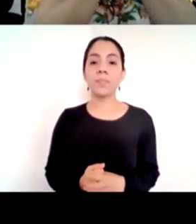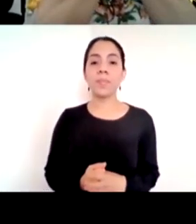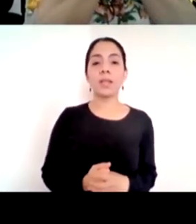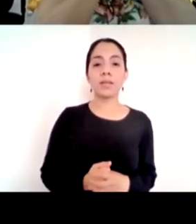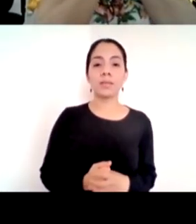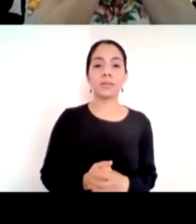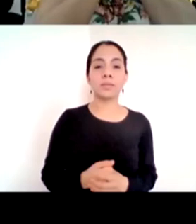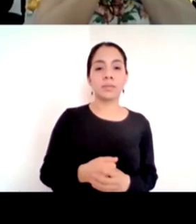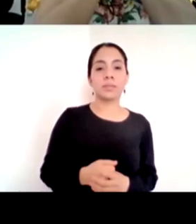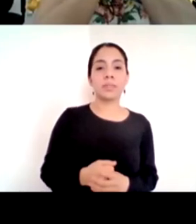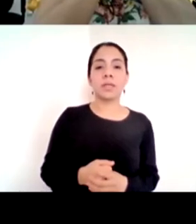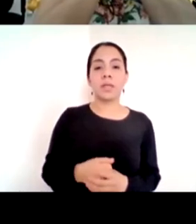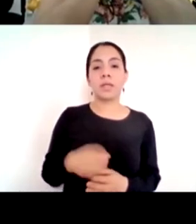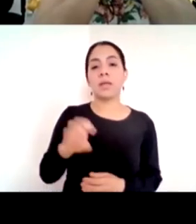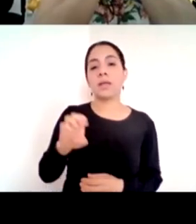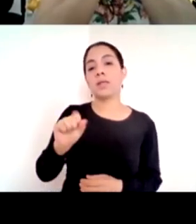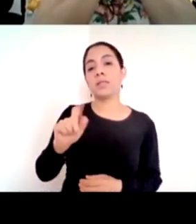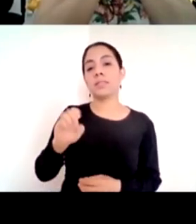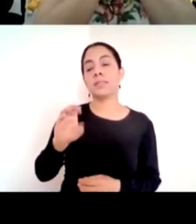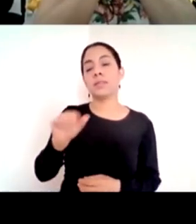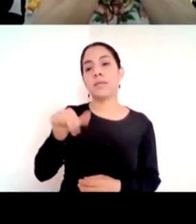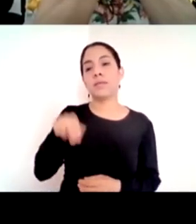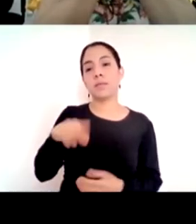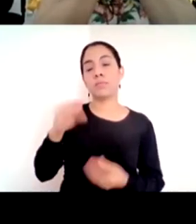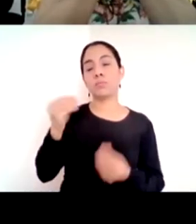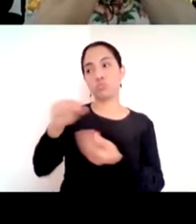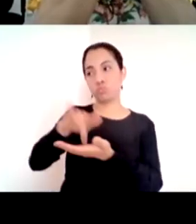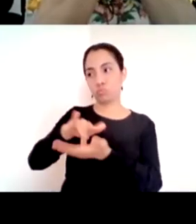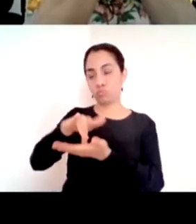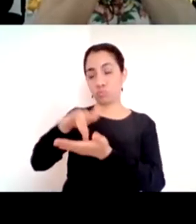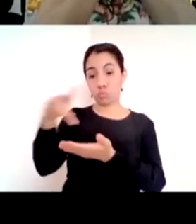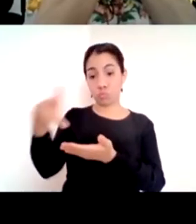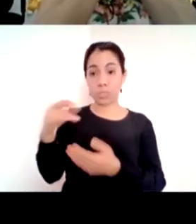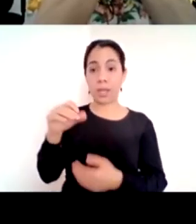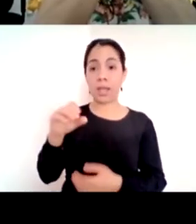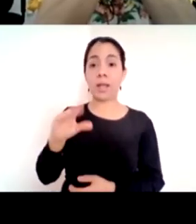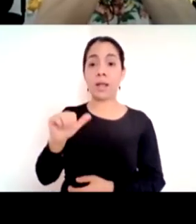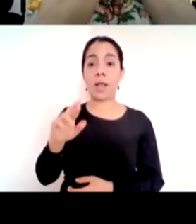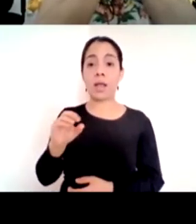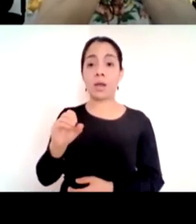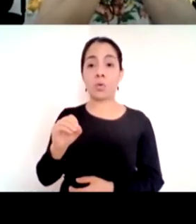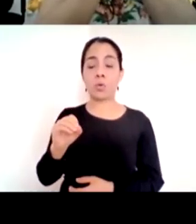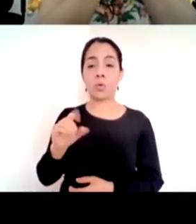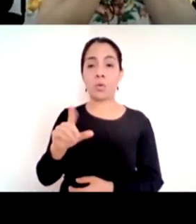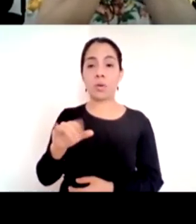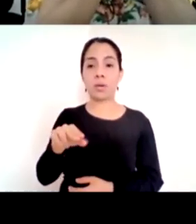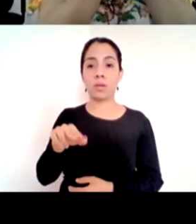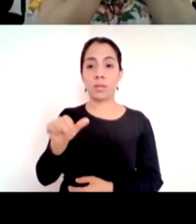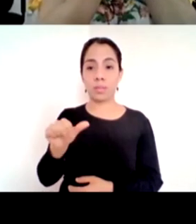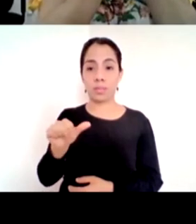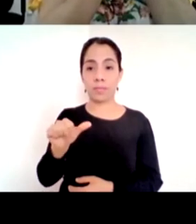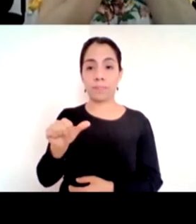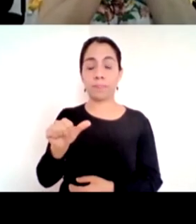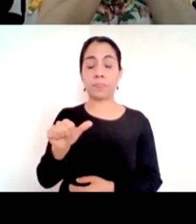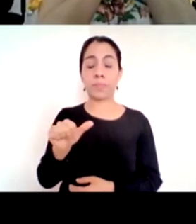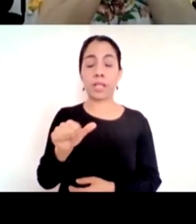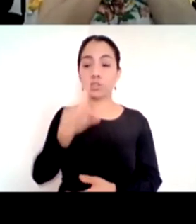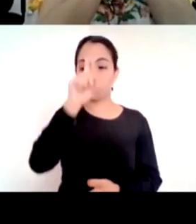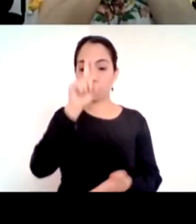muy importante es que se salvó el ciclo escolar